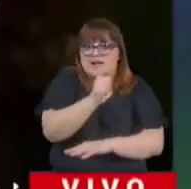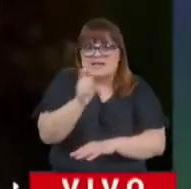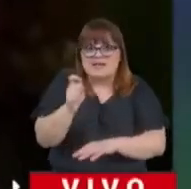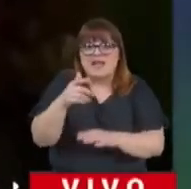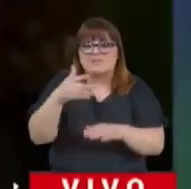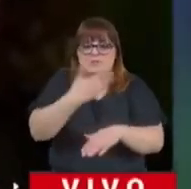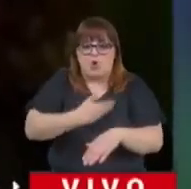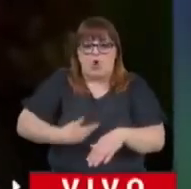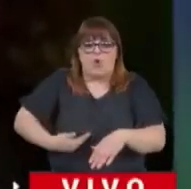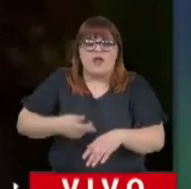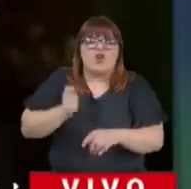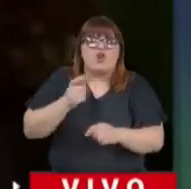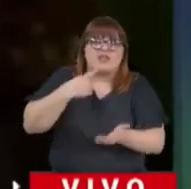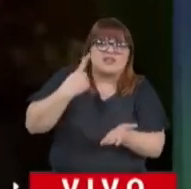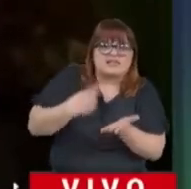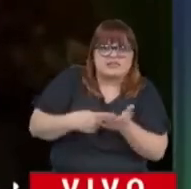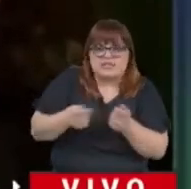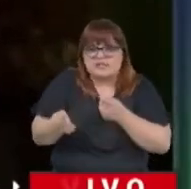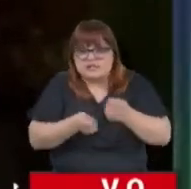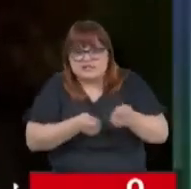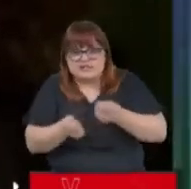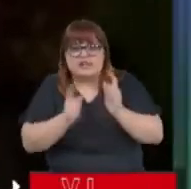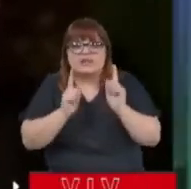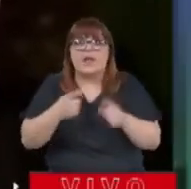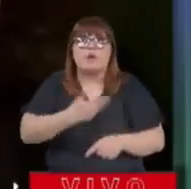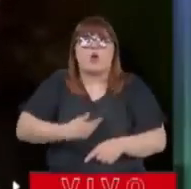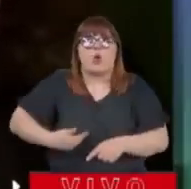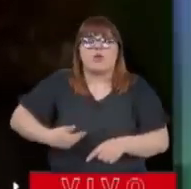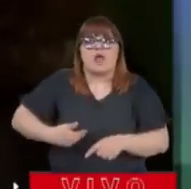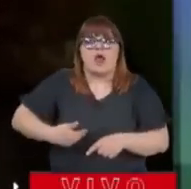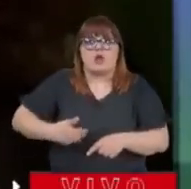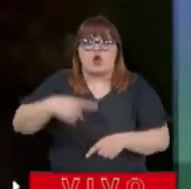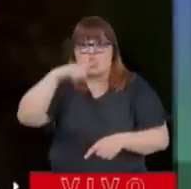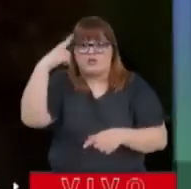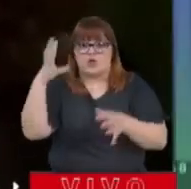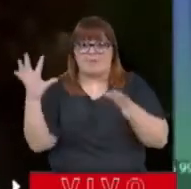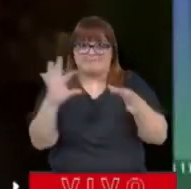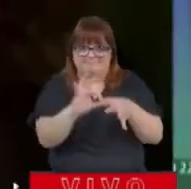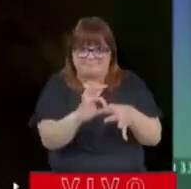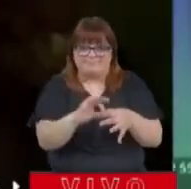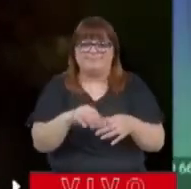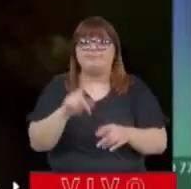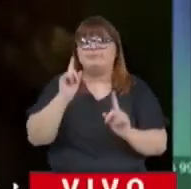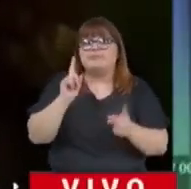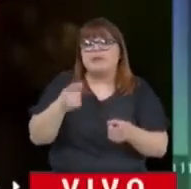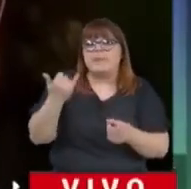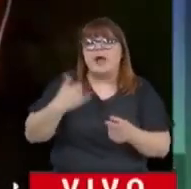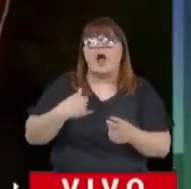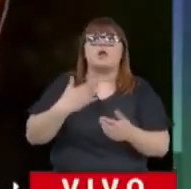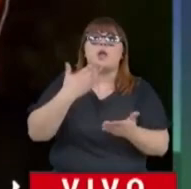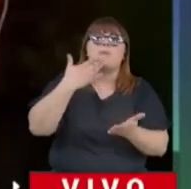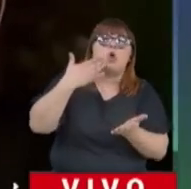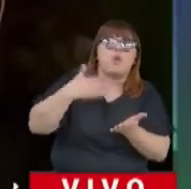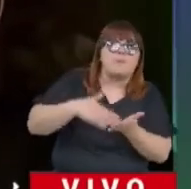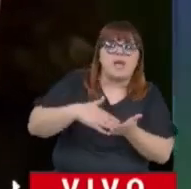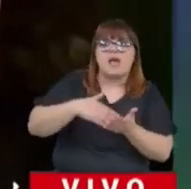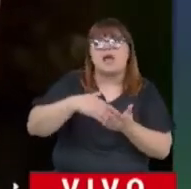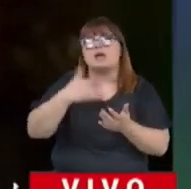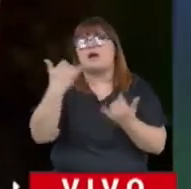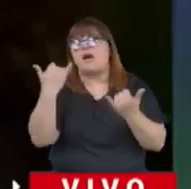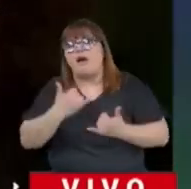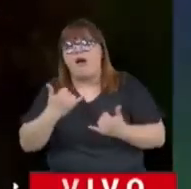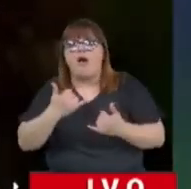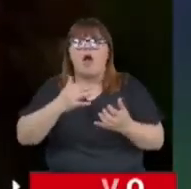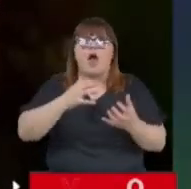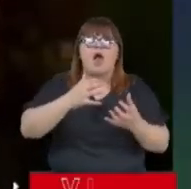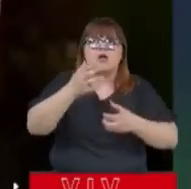con este gobierno y con el gobierno nacional. De alguna manera también prometiendo más cosas, haciendo